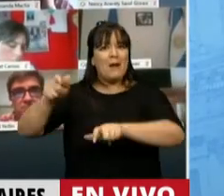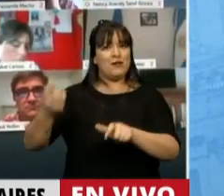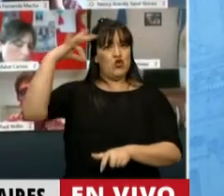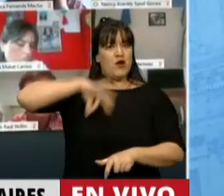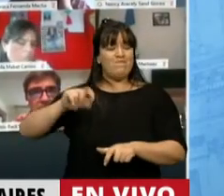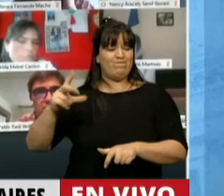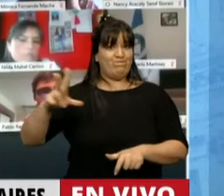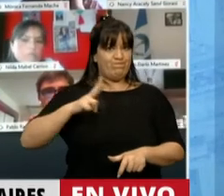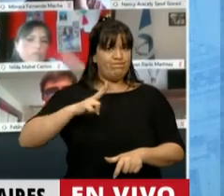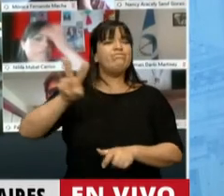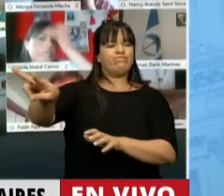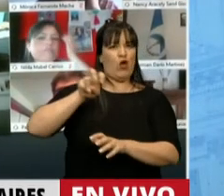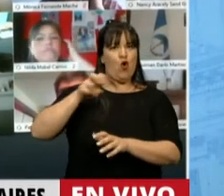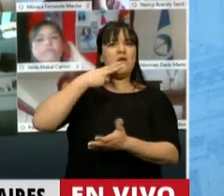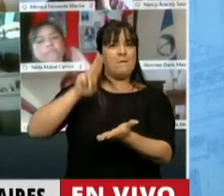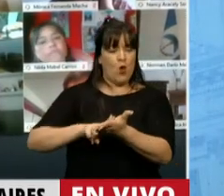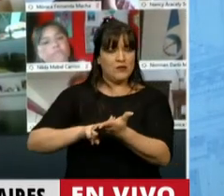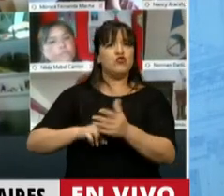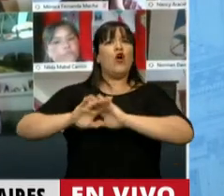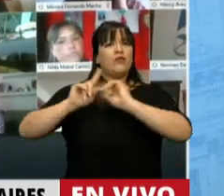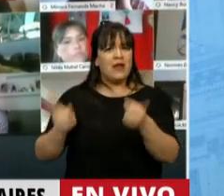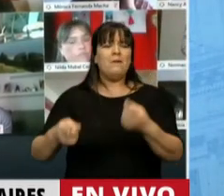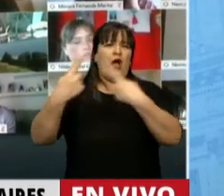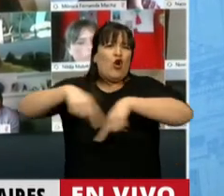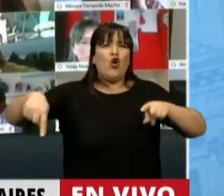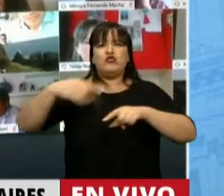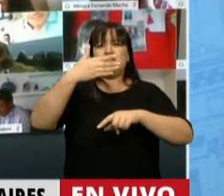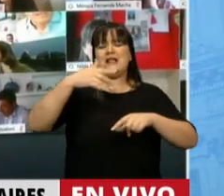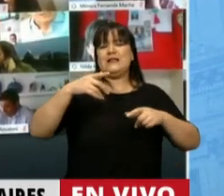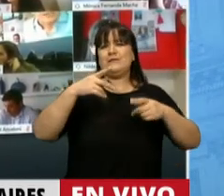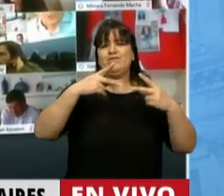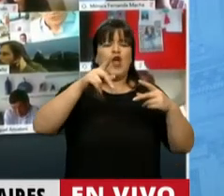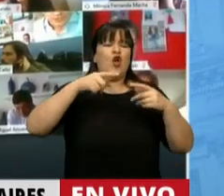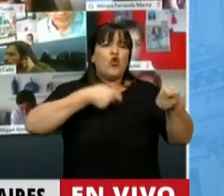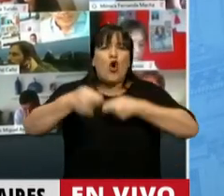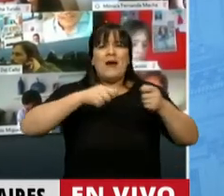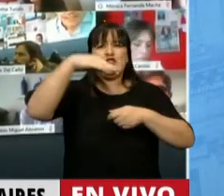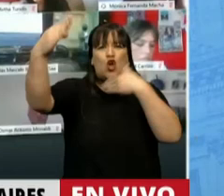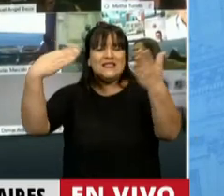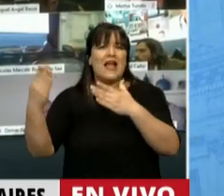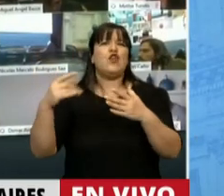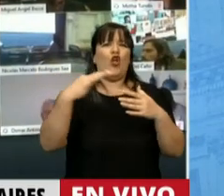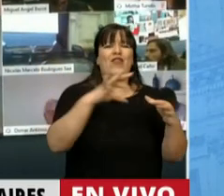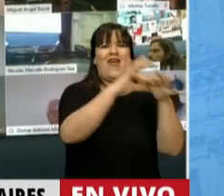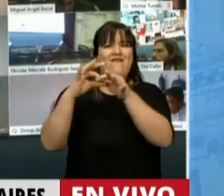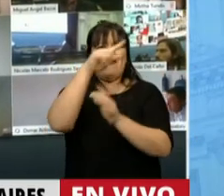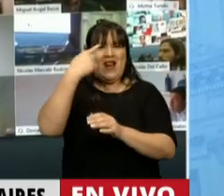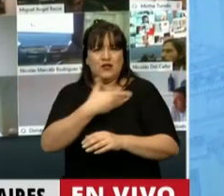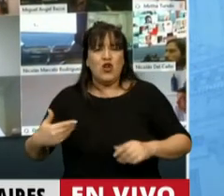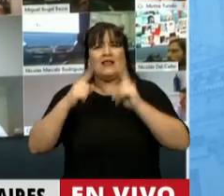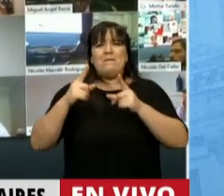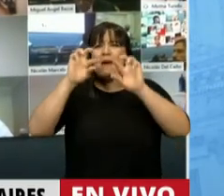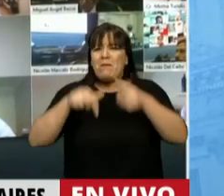fortunas, abrir los libros de las empresas, nacionalizar el comercio exterior y la banca, un plan de reorganización